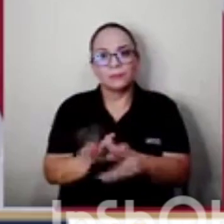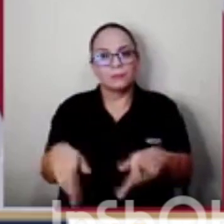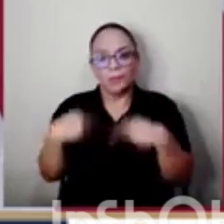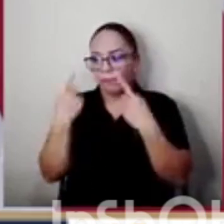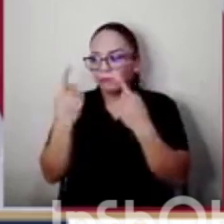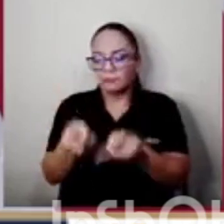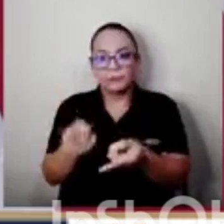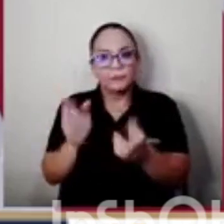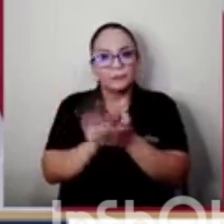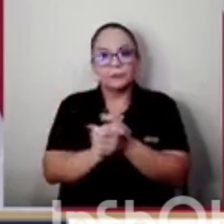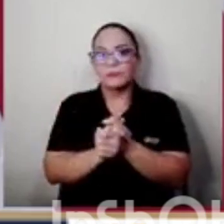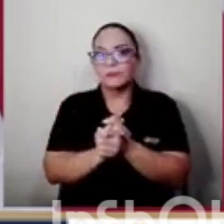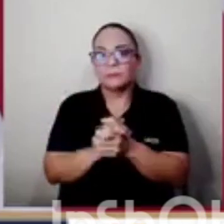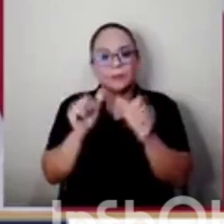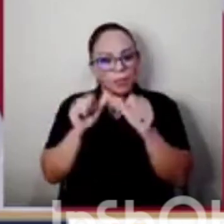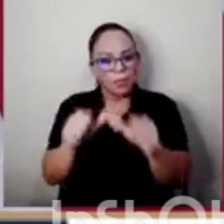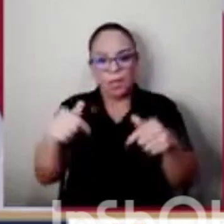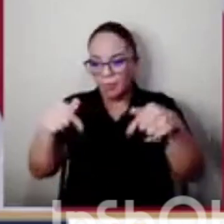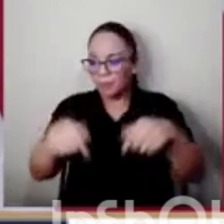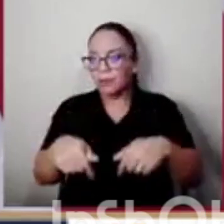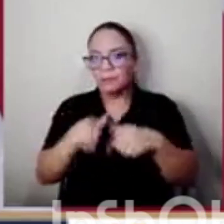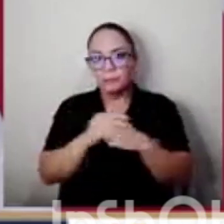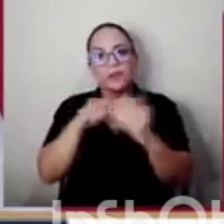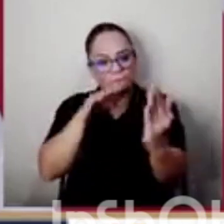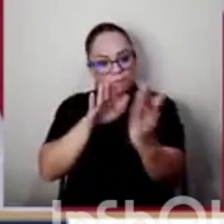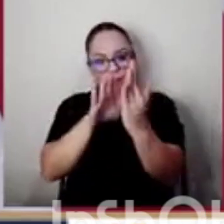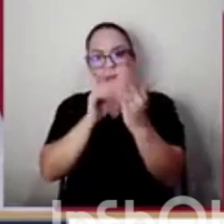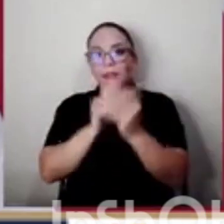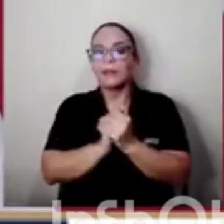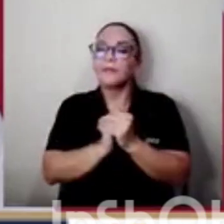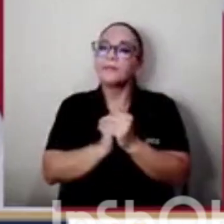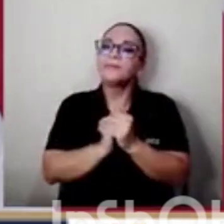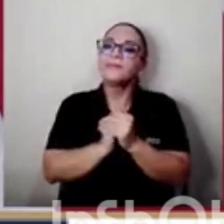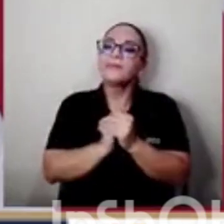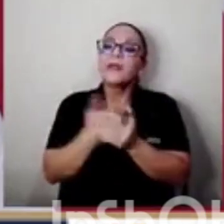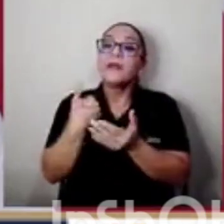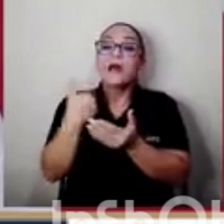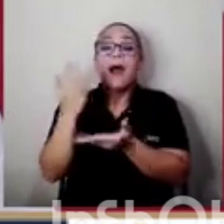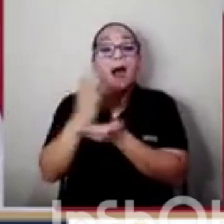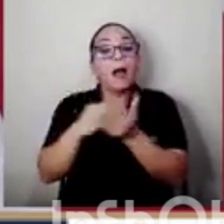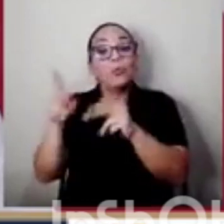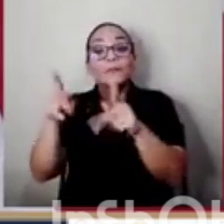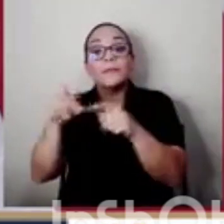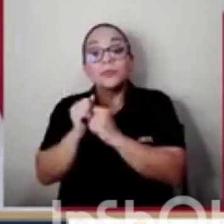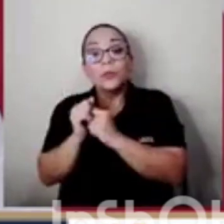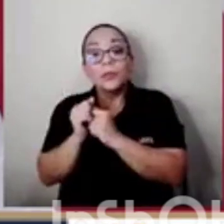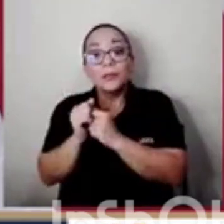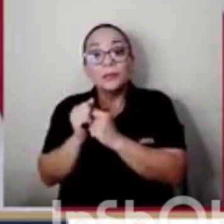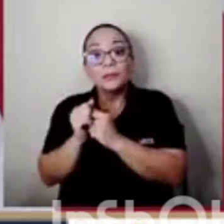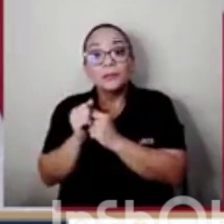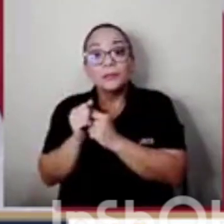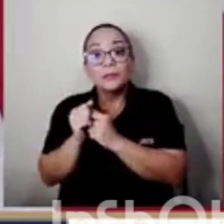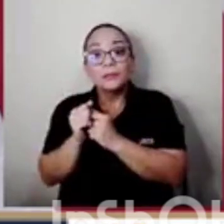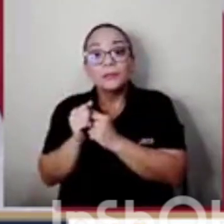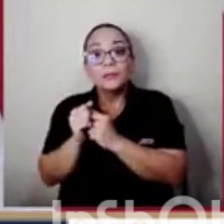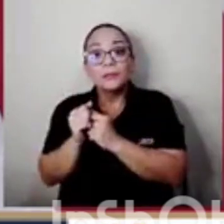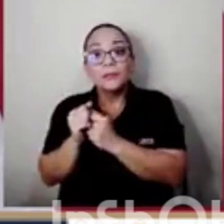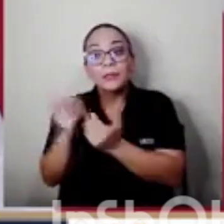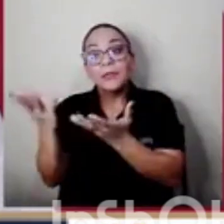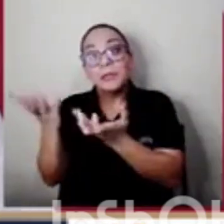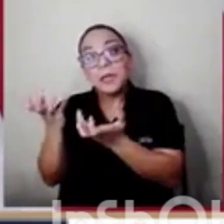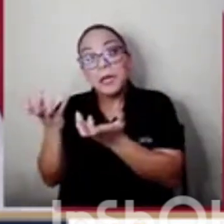seguiré estando de frente. Que haya gente que me quiera indilgar renuncias o que quiera que renuncie,